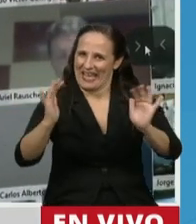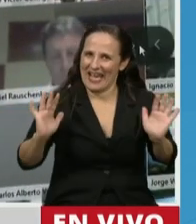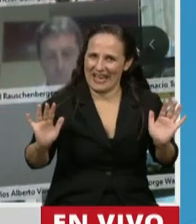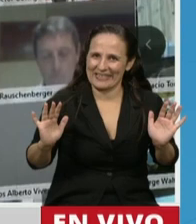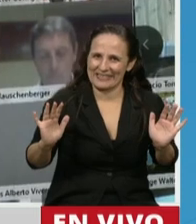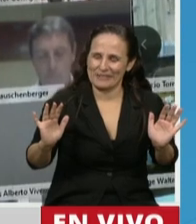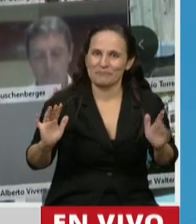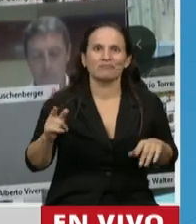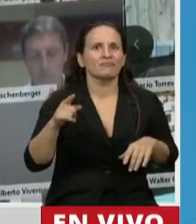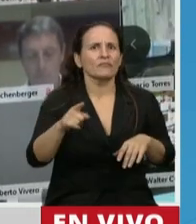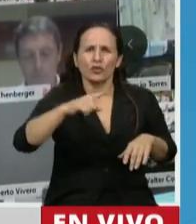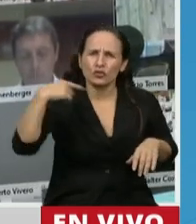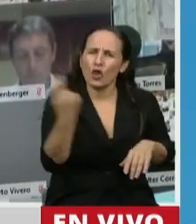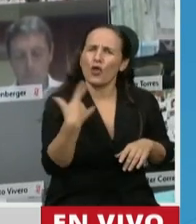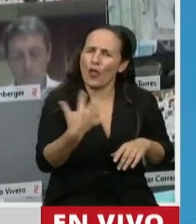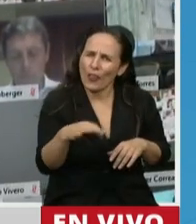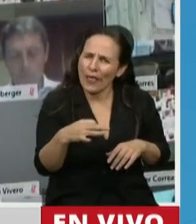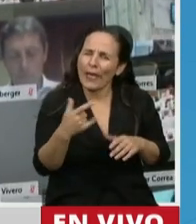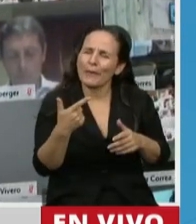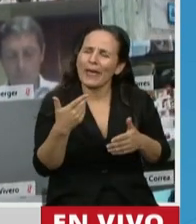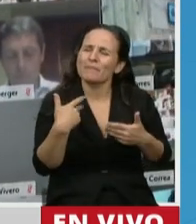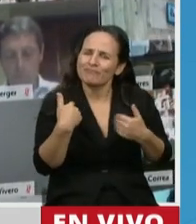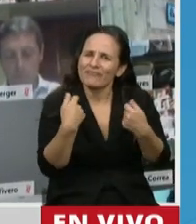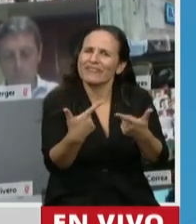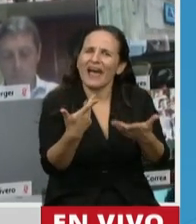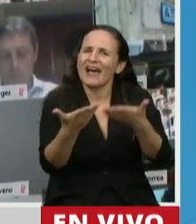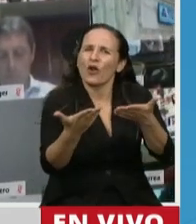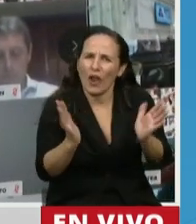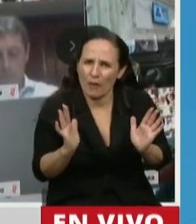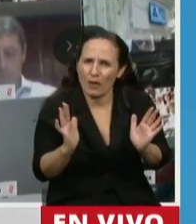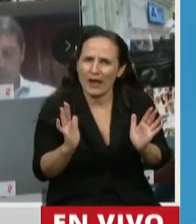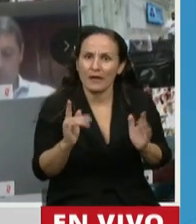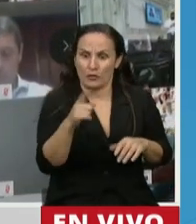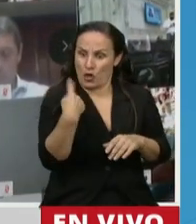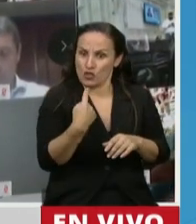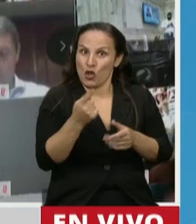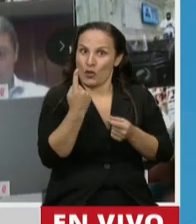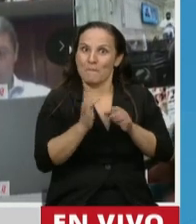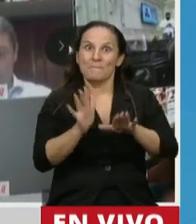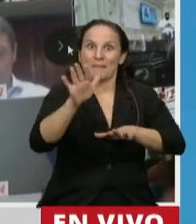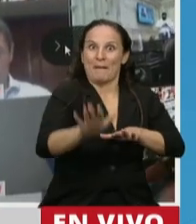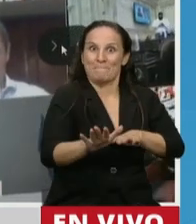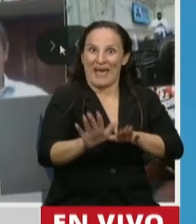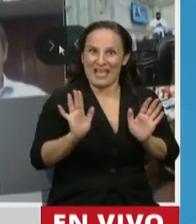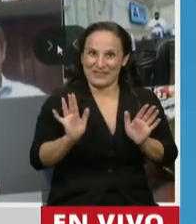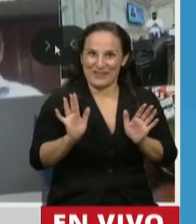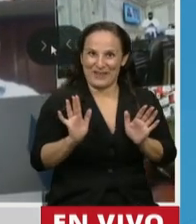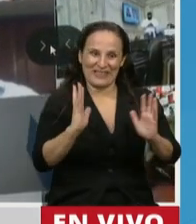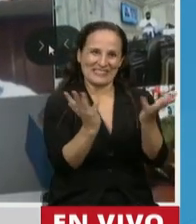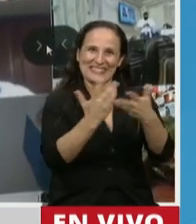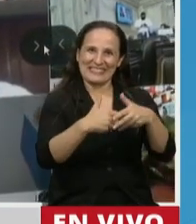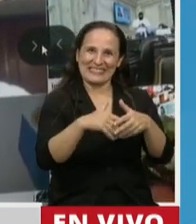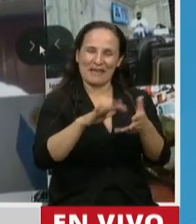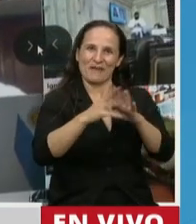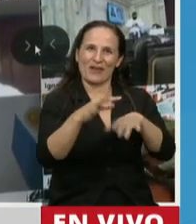solamente como legisladores. Acá nosotros estamos dando un primer paso, dándole una formalidad a un sistema, o una legalización, que